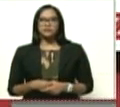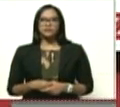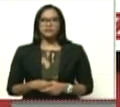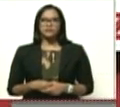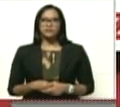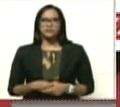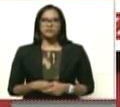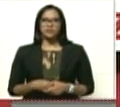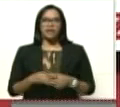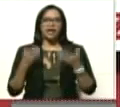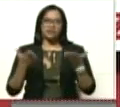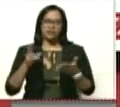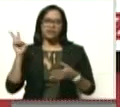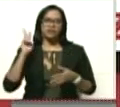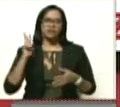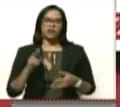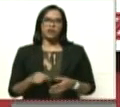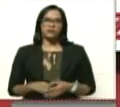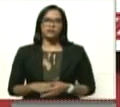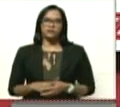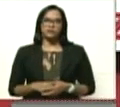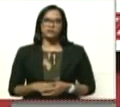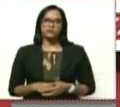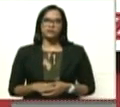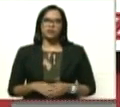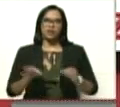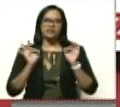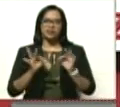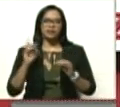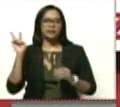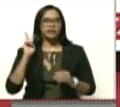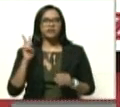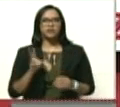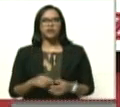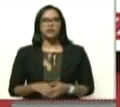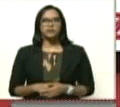Así es Venezuela. Exactamente así es Venezuela.